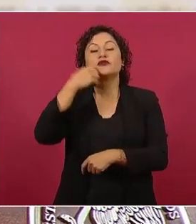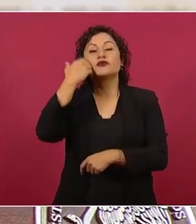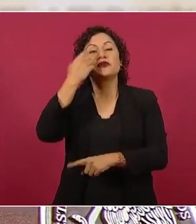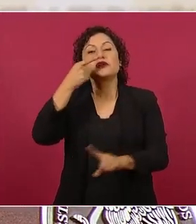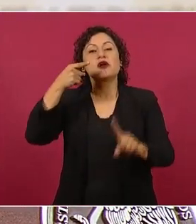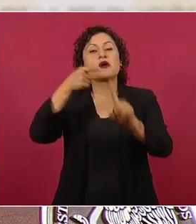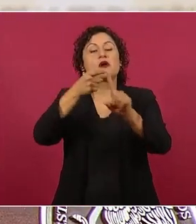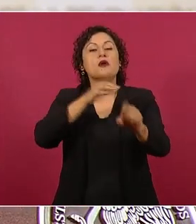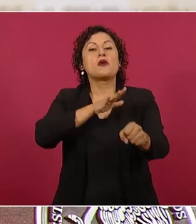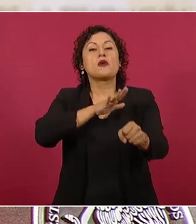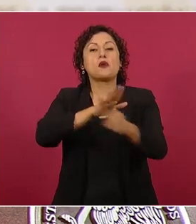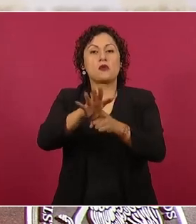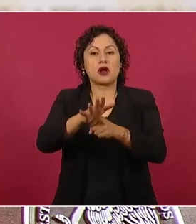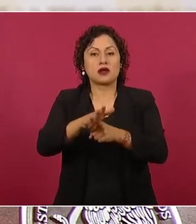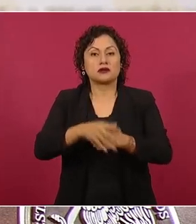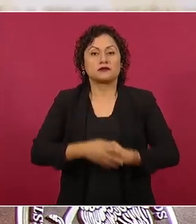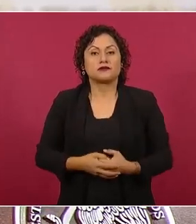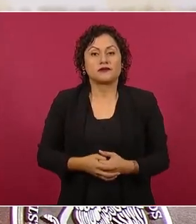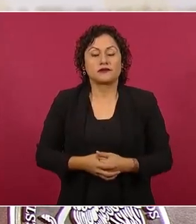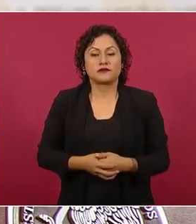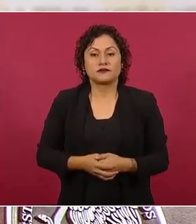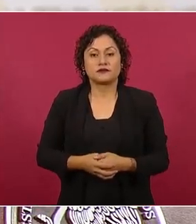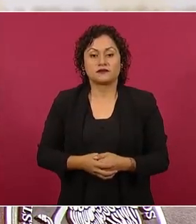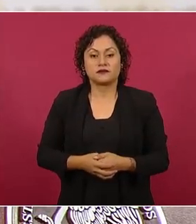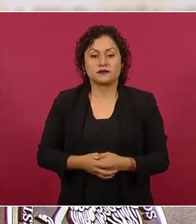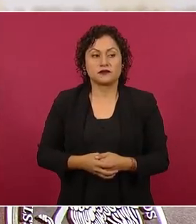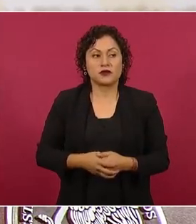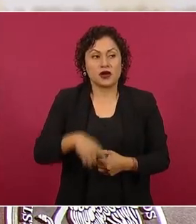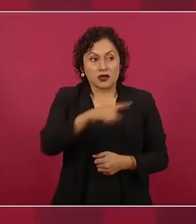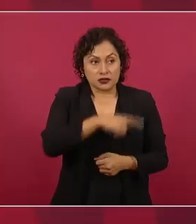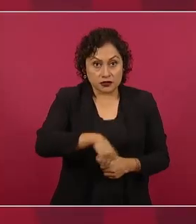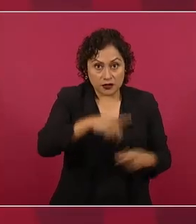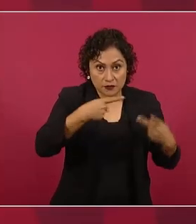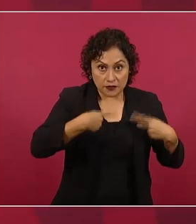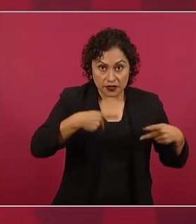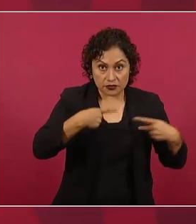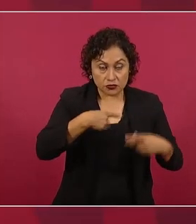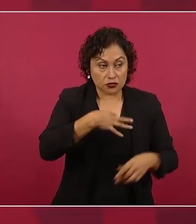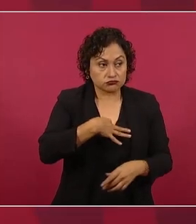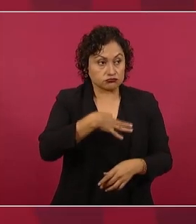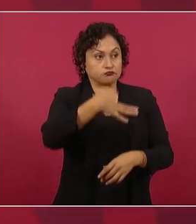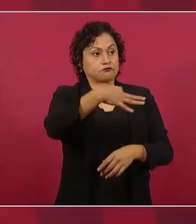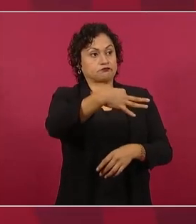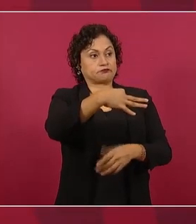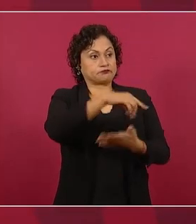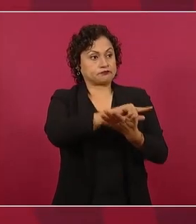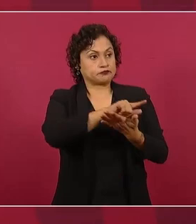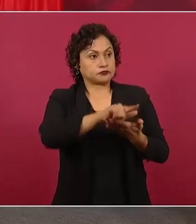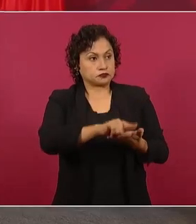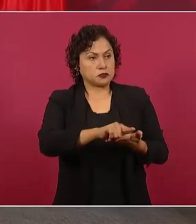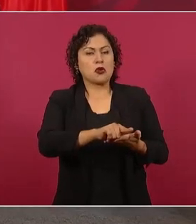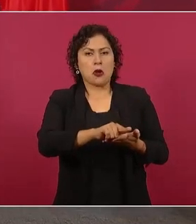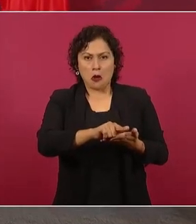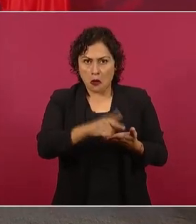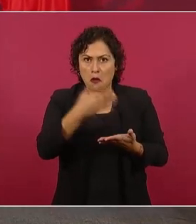correspondencia esa voluntad del pueblo de México de elegir